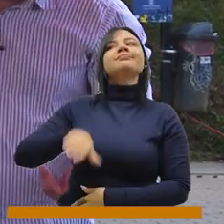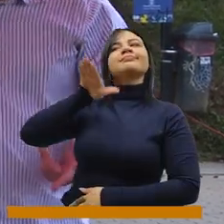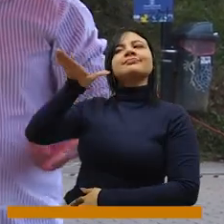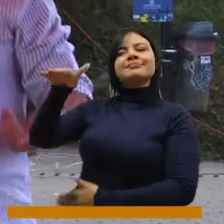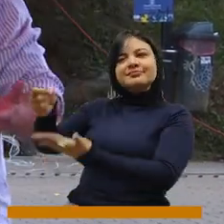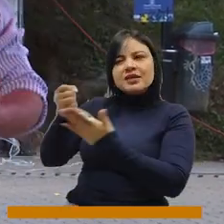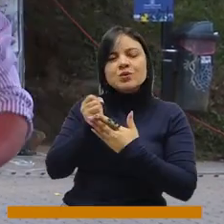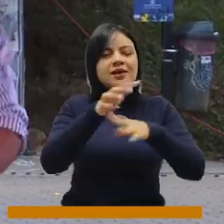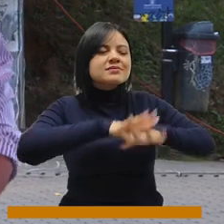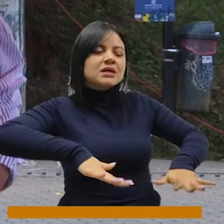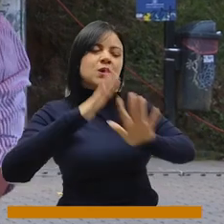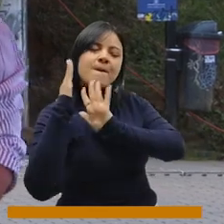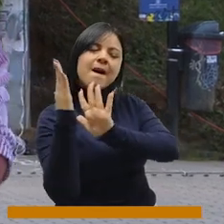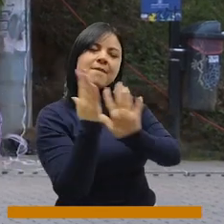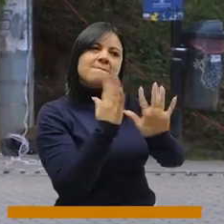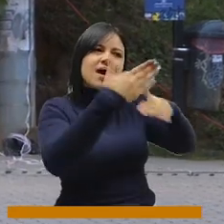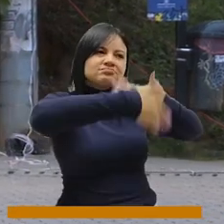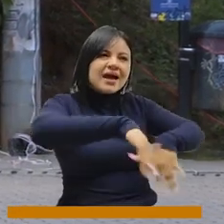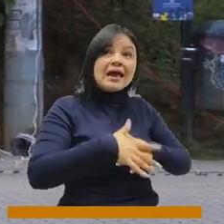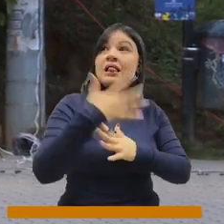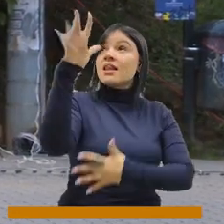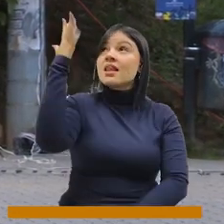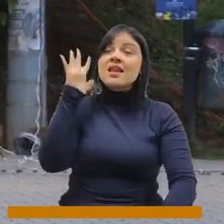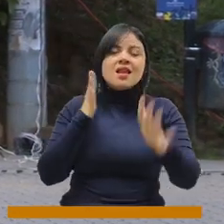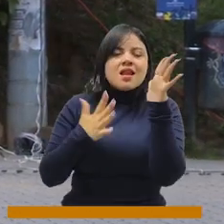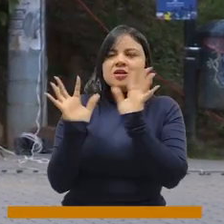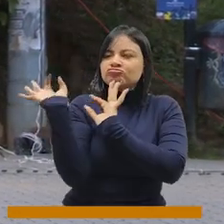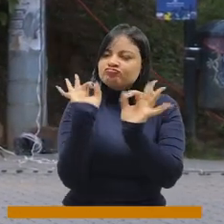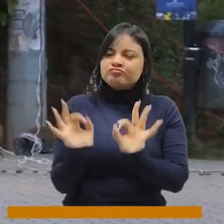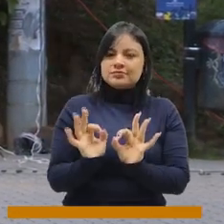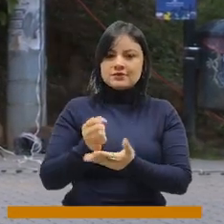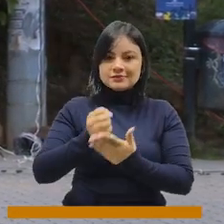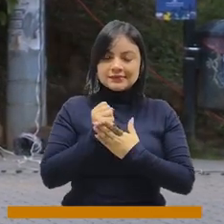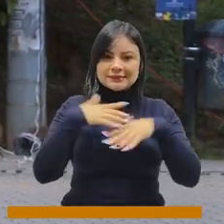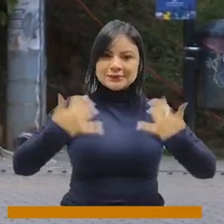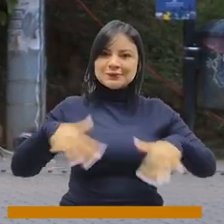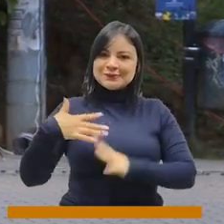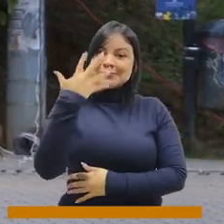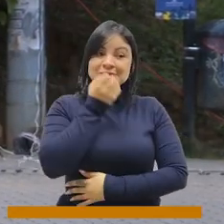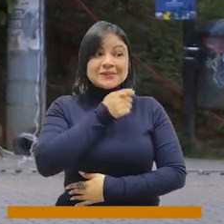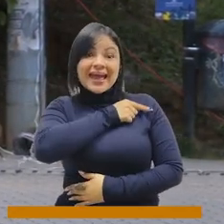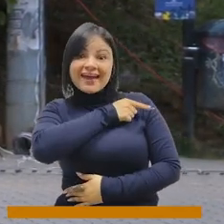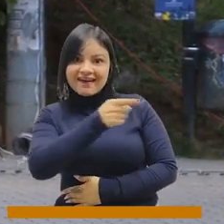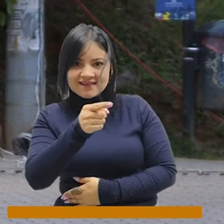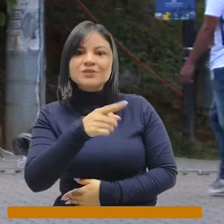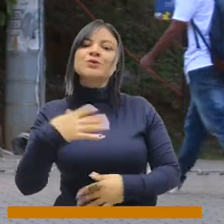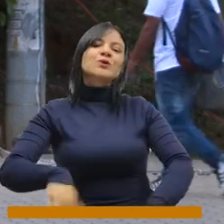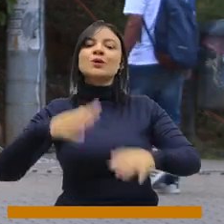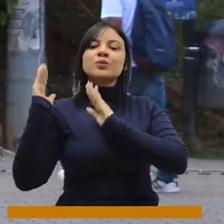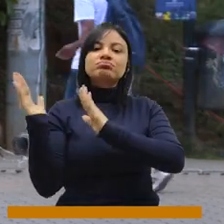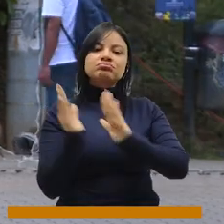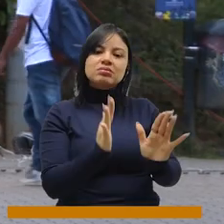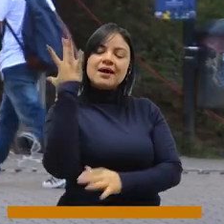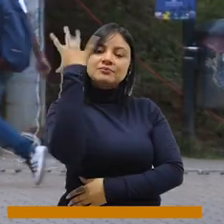Ayúdenos a organizar el espacio público, ayúdenos a organizar las zonas verdes, acá hay unos miradores impresionantes. Ellos hacen una